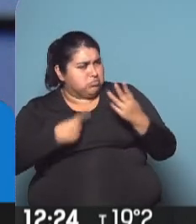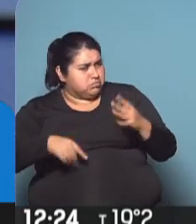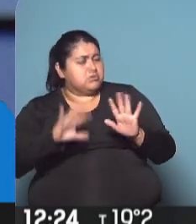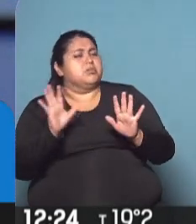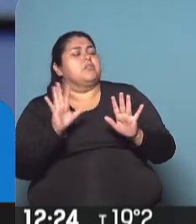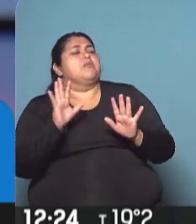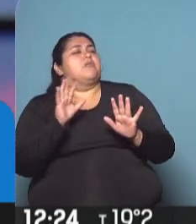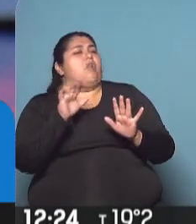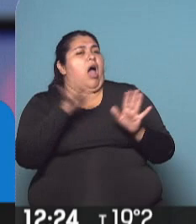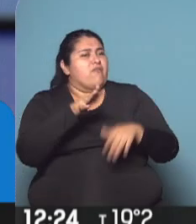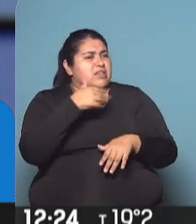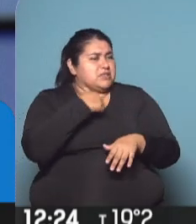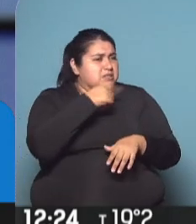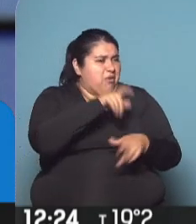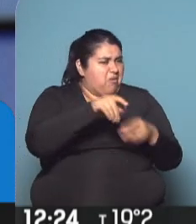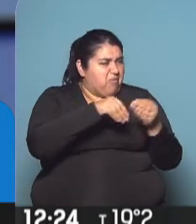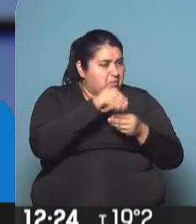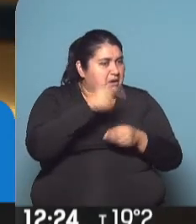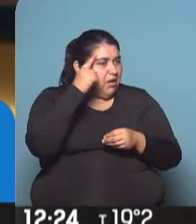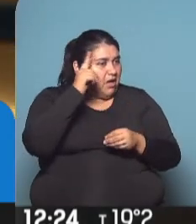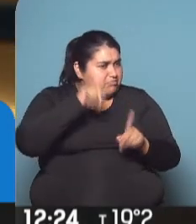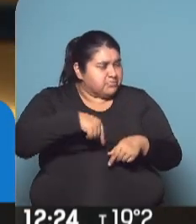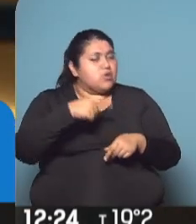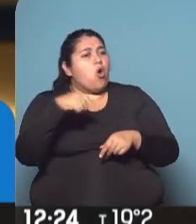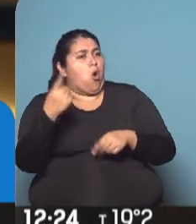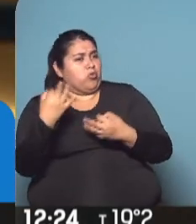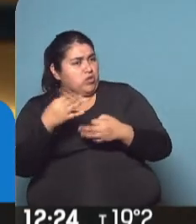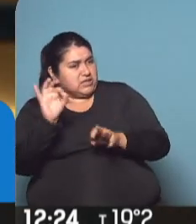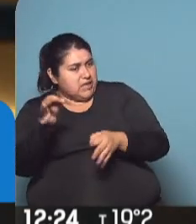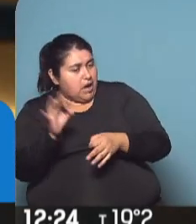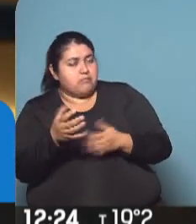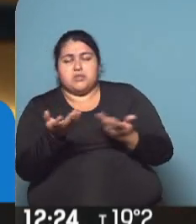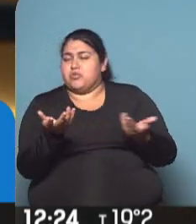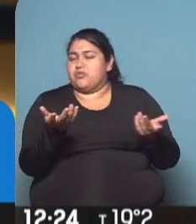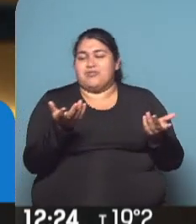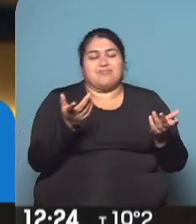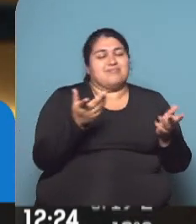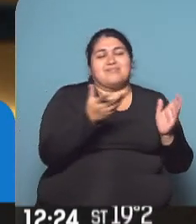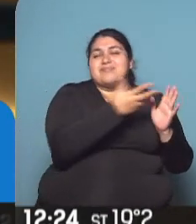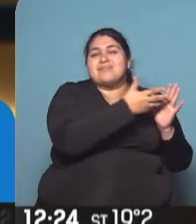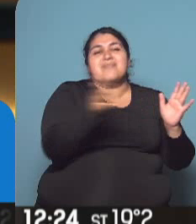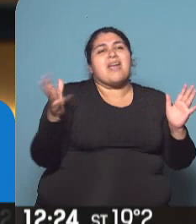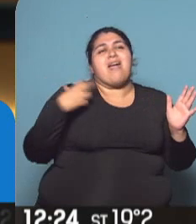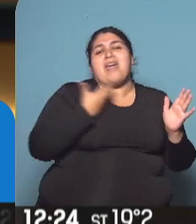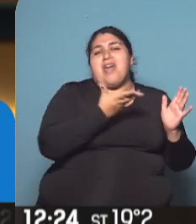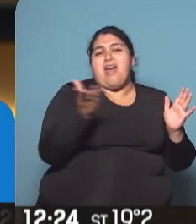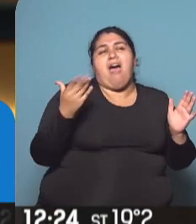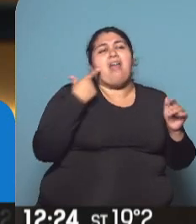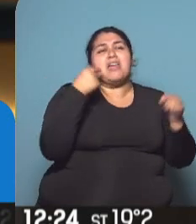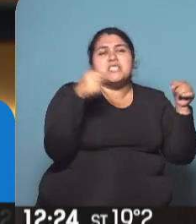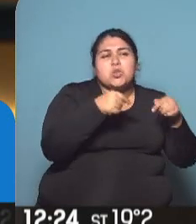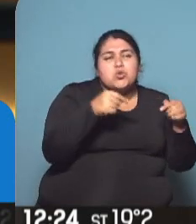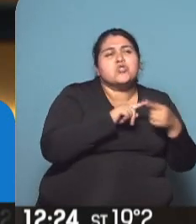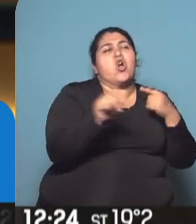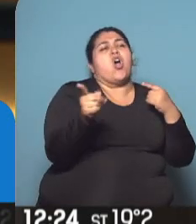tienen determinados conocimientos y no es así. No, no. Atraviesa a todos los sectores sociales, a las instituciones, a las